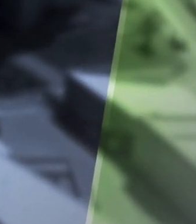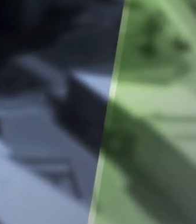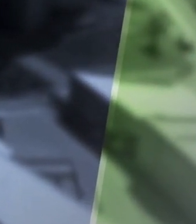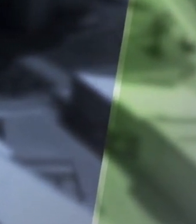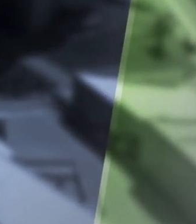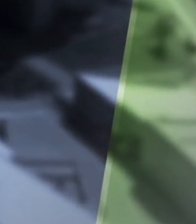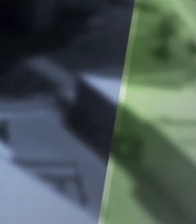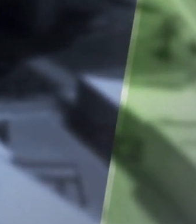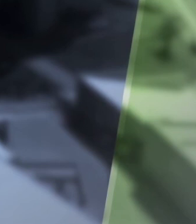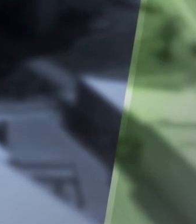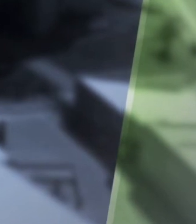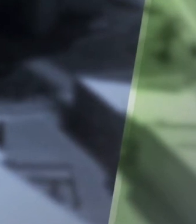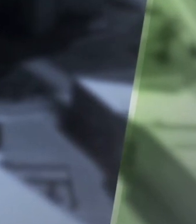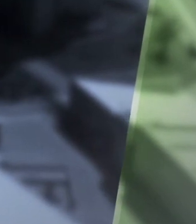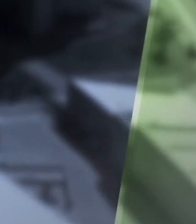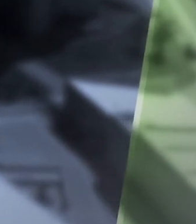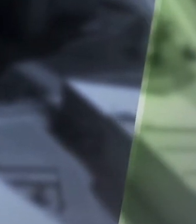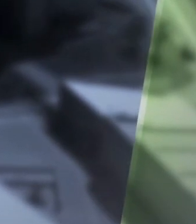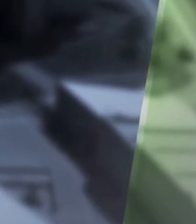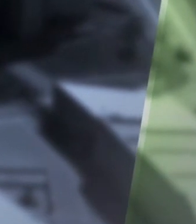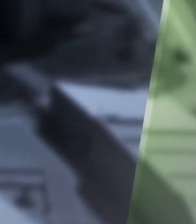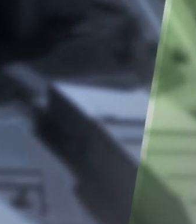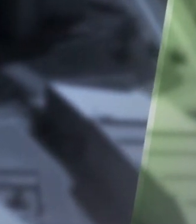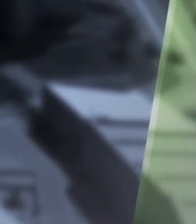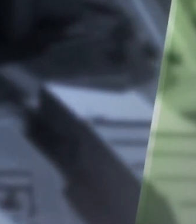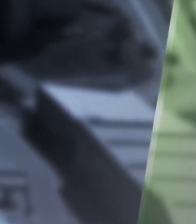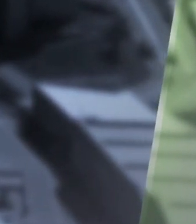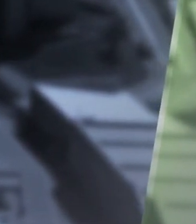a la